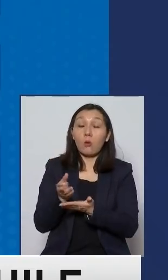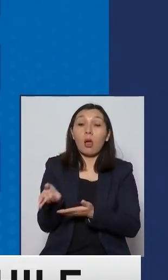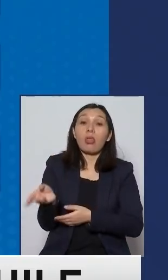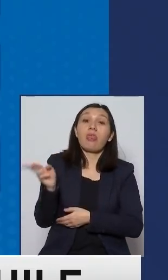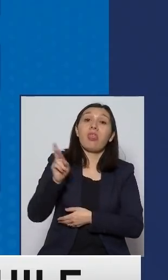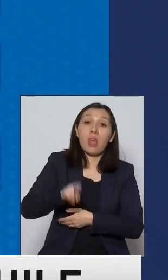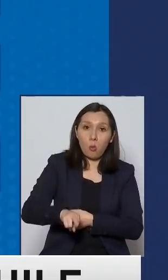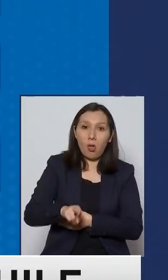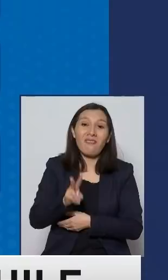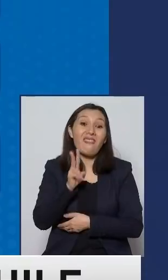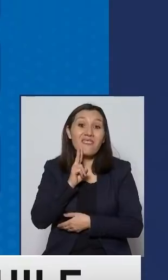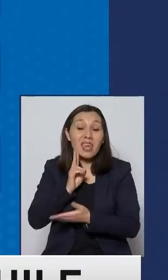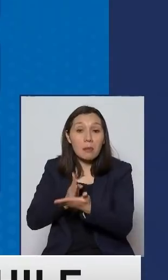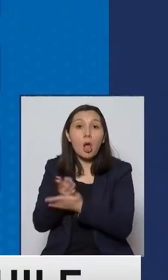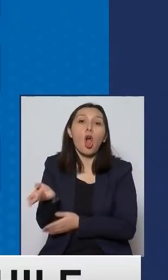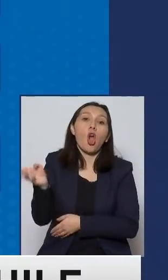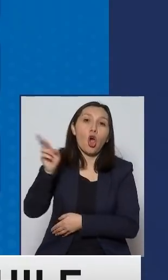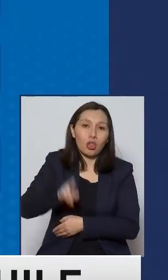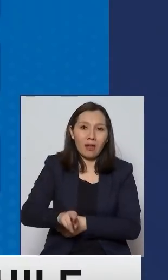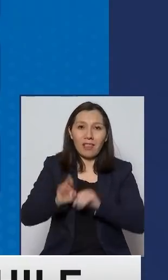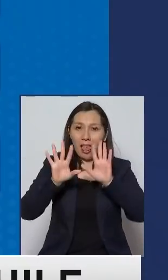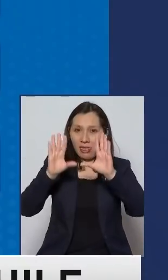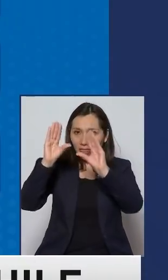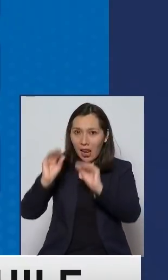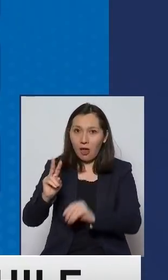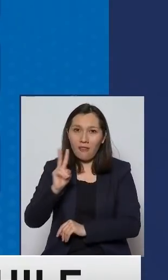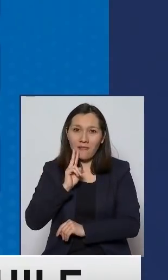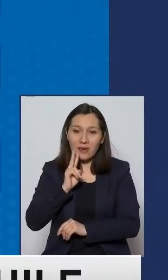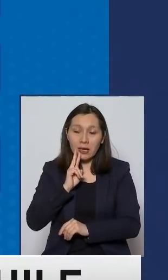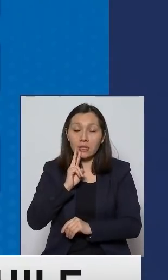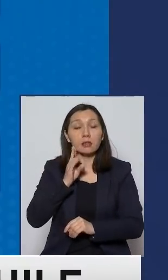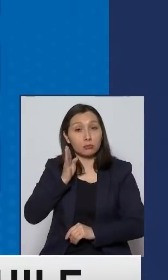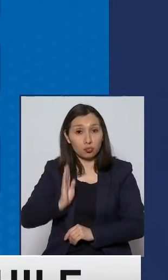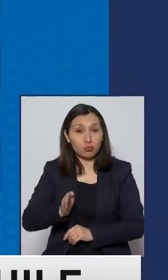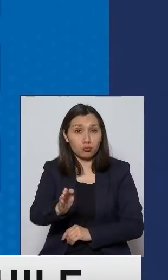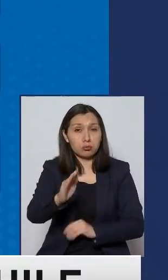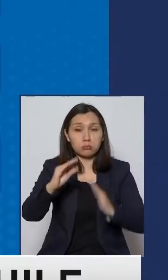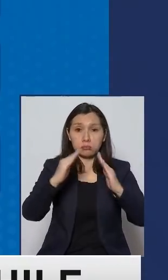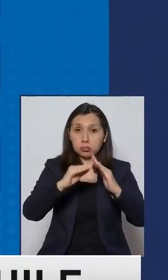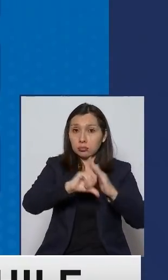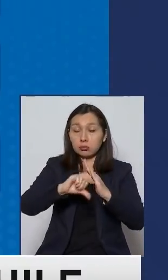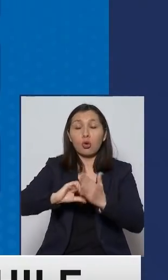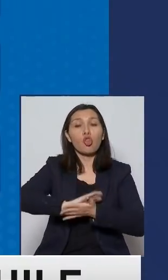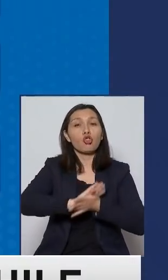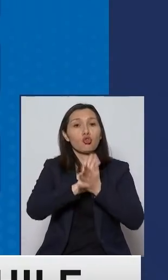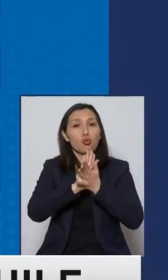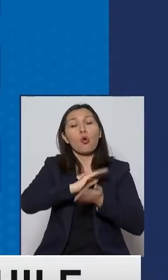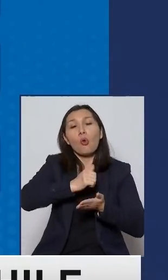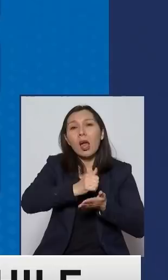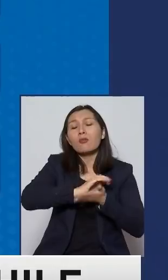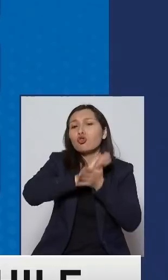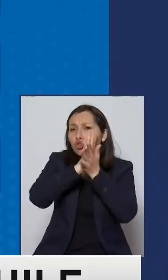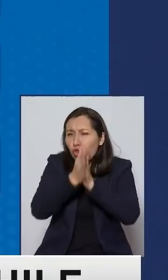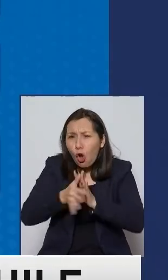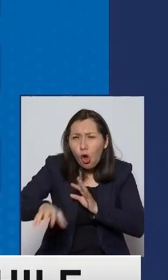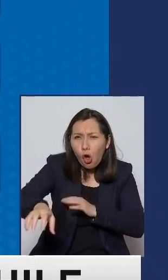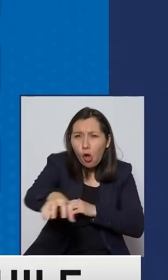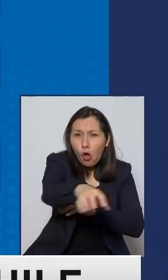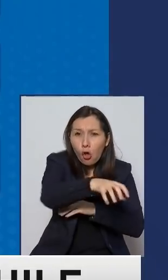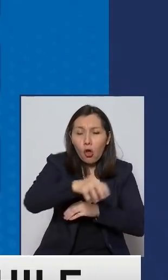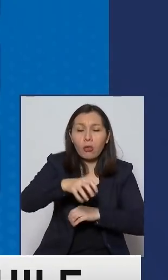este viernes a las 10 de la noche mantienen las cuarentenas todas las comunas de la región